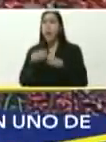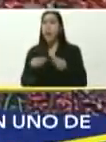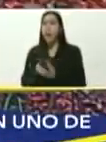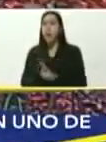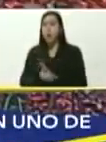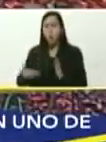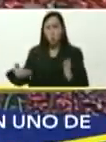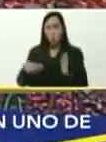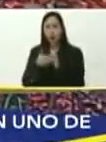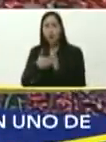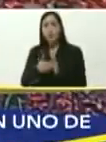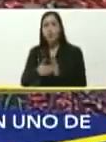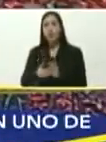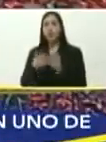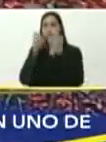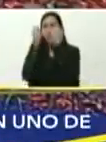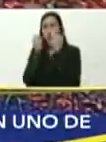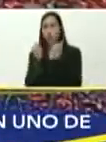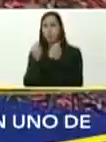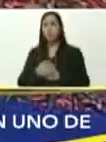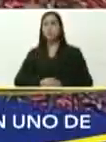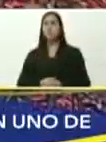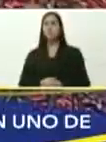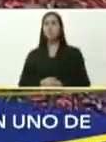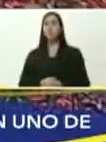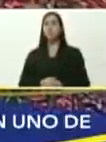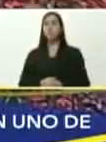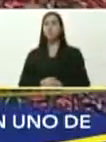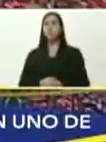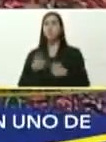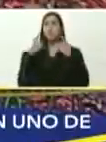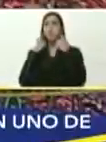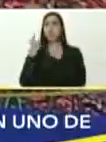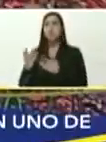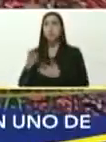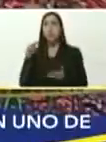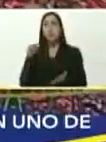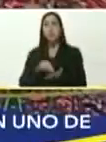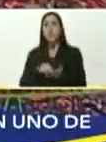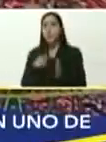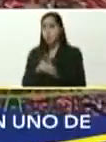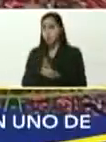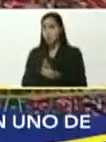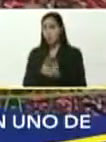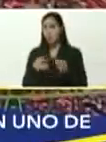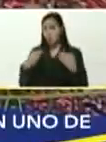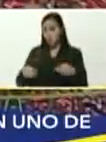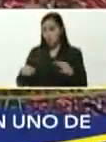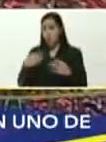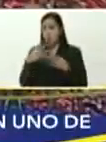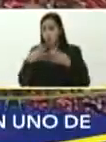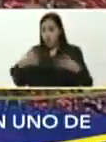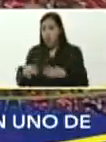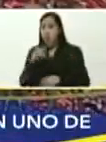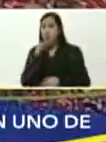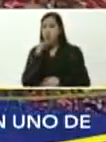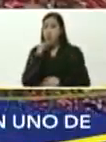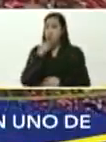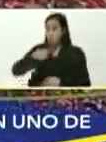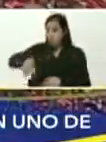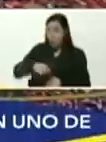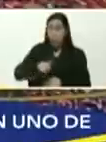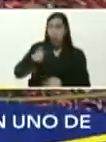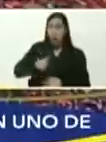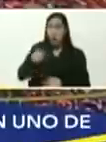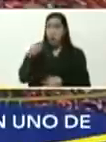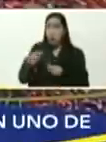ataques terroristas, ya lo vamos a ver ahorita, aquí en Miranda, aquí lo tengo, ellos tratan de aprovecharse,